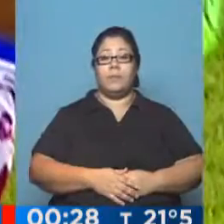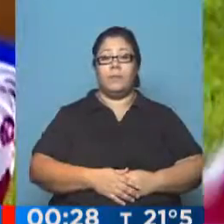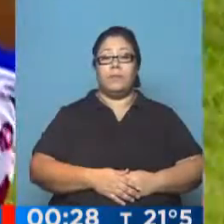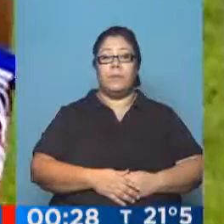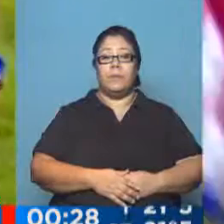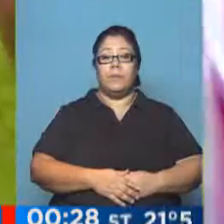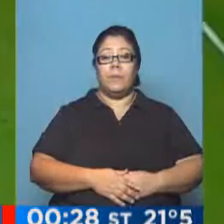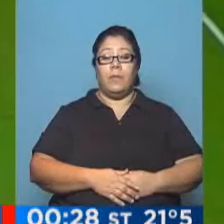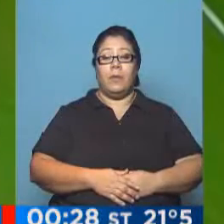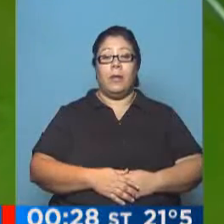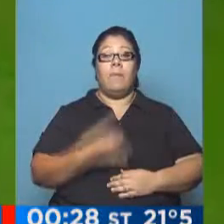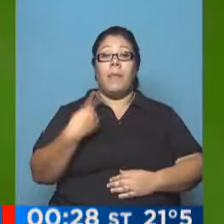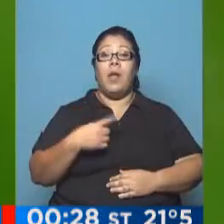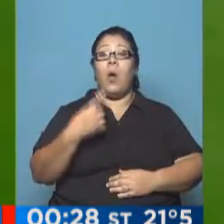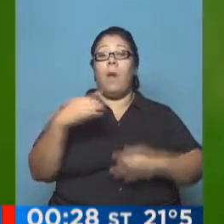sostener en los 90 minutos.